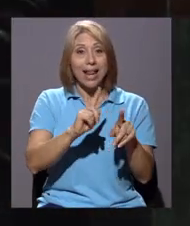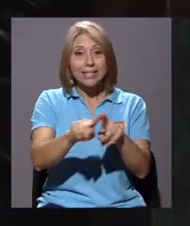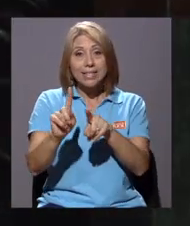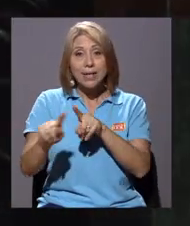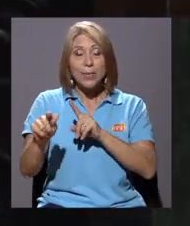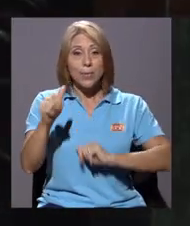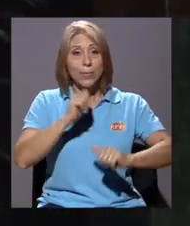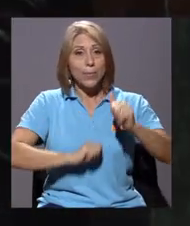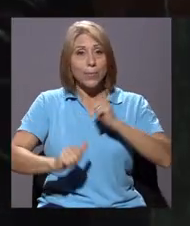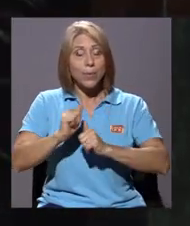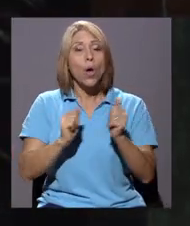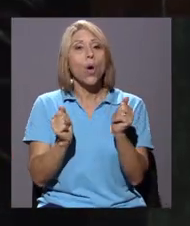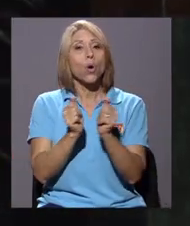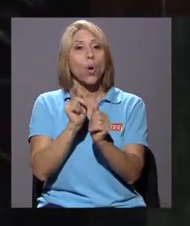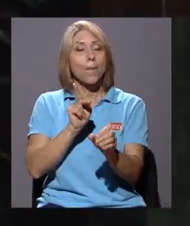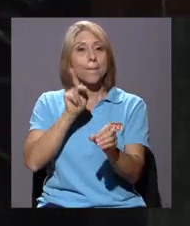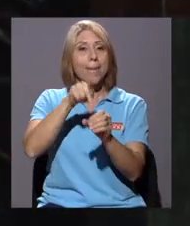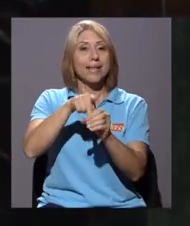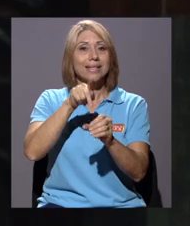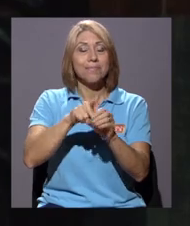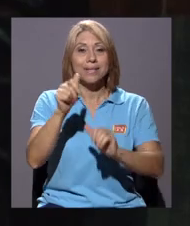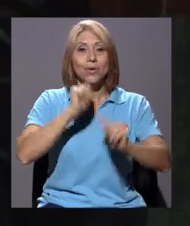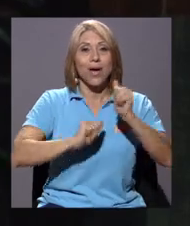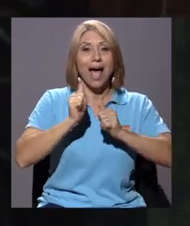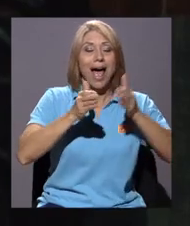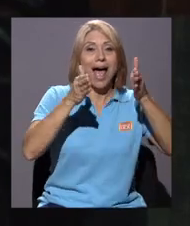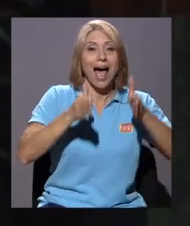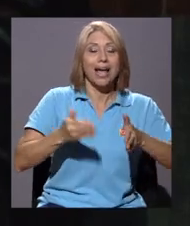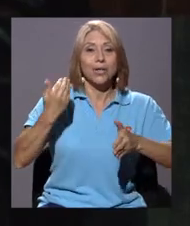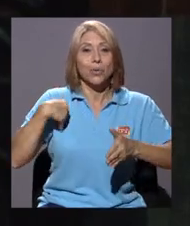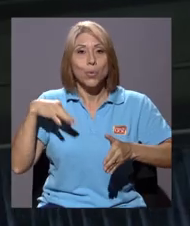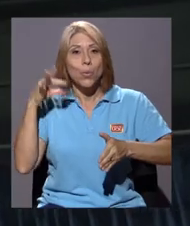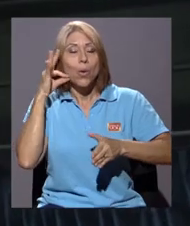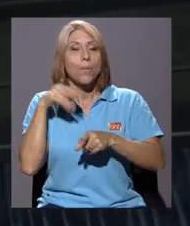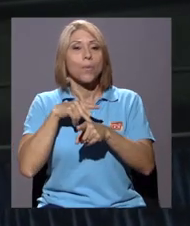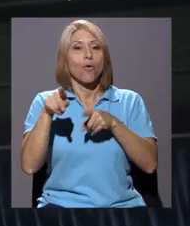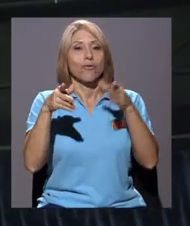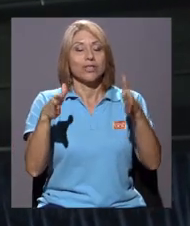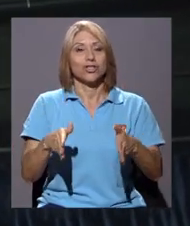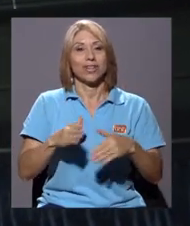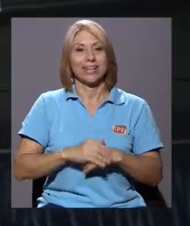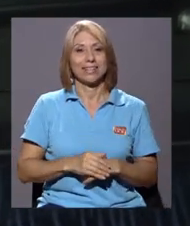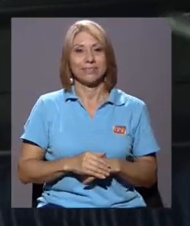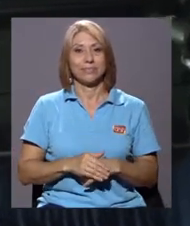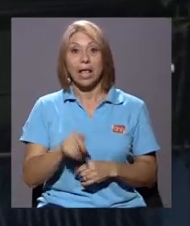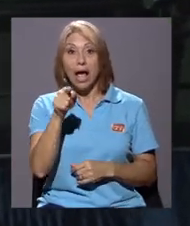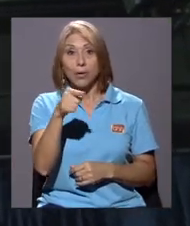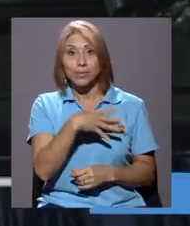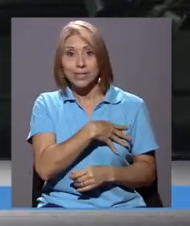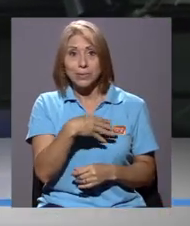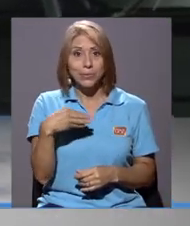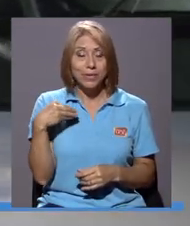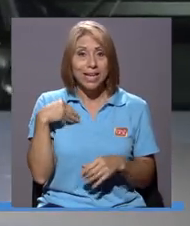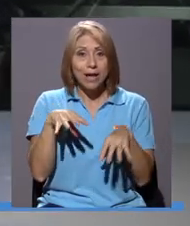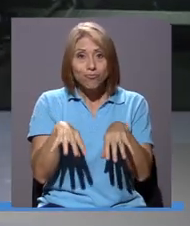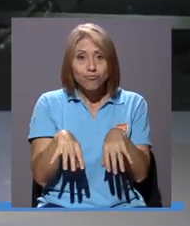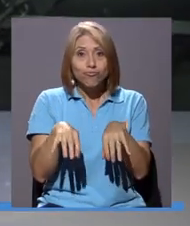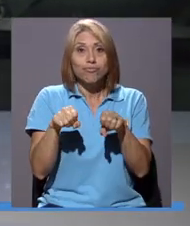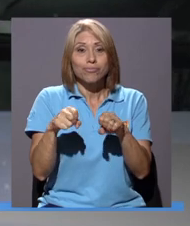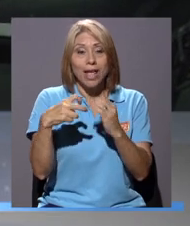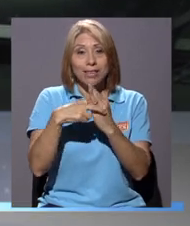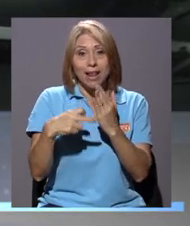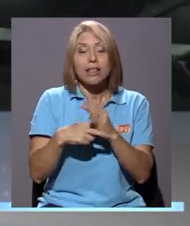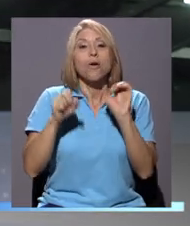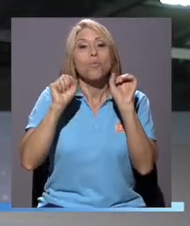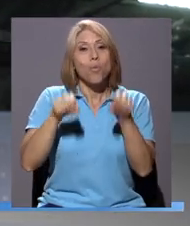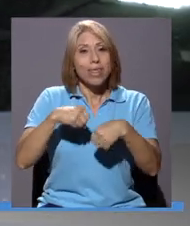cuentan con la participación de actores y actrices profesionales. Si a usted le gustaría reservar entradas, puede